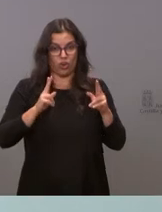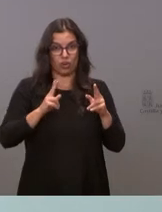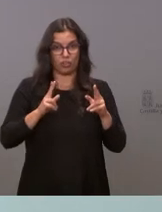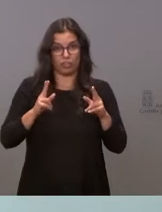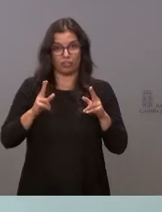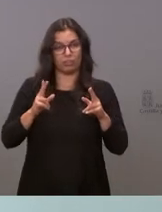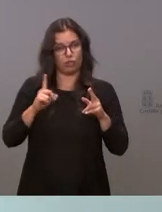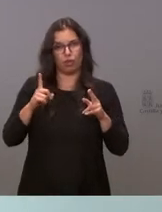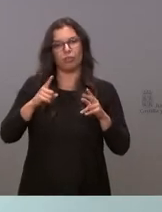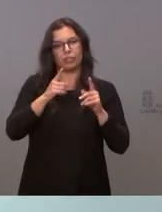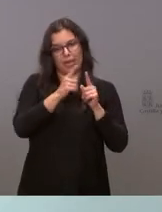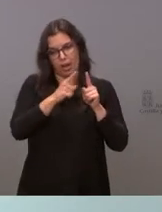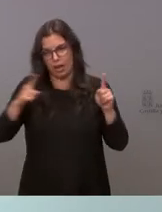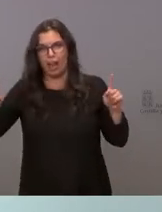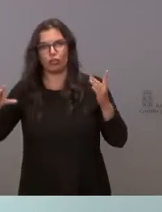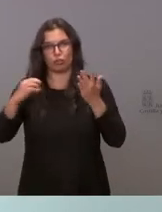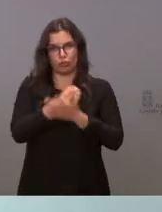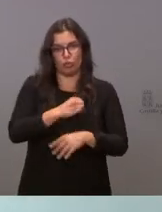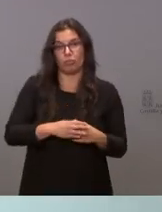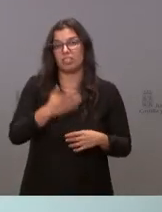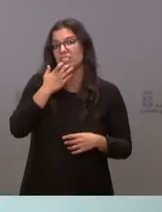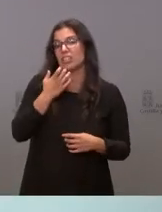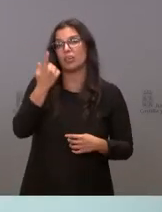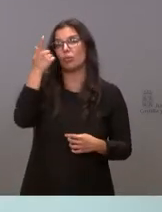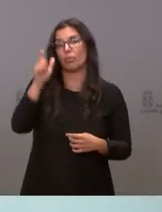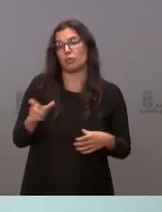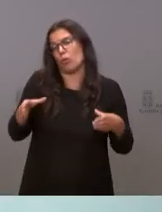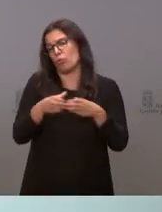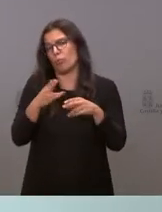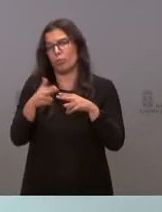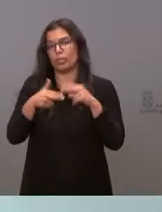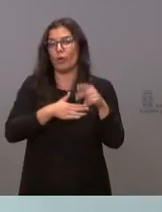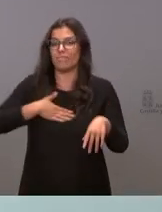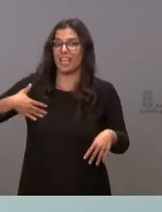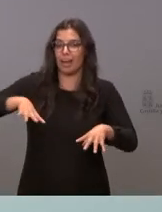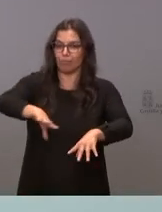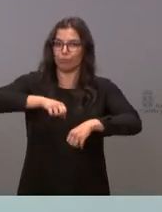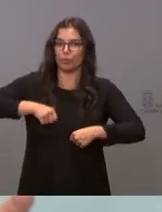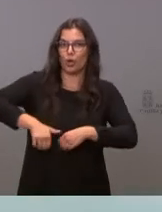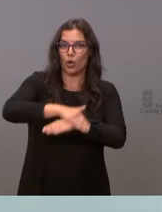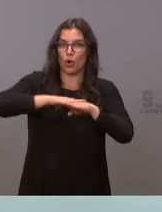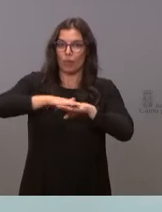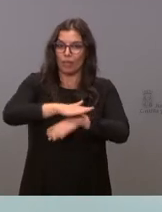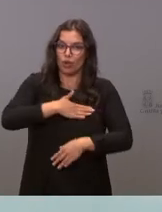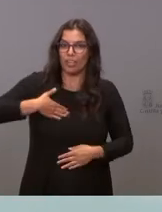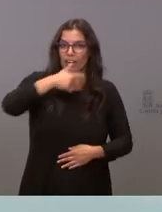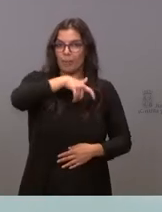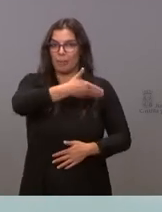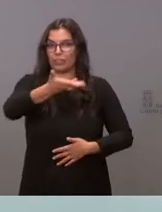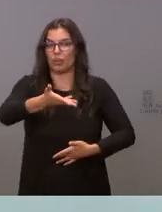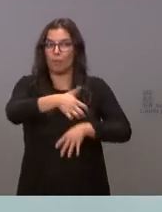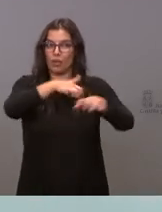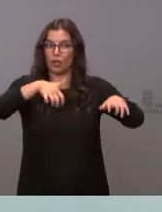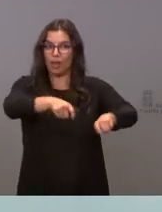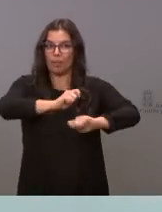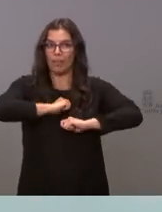oposición. Cuando uno aspira a gobernar, cuando uno aspira a tener la confianza mayoritaria de